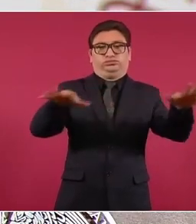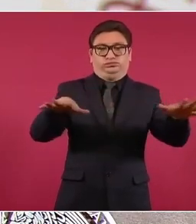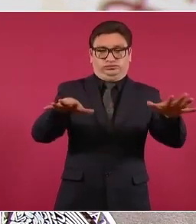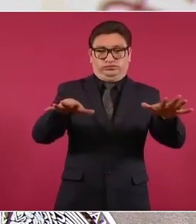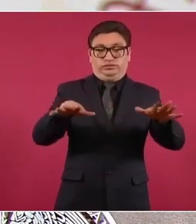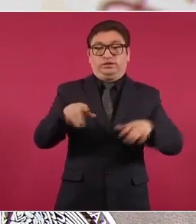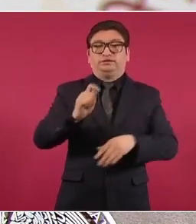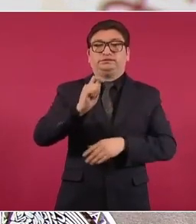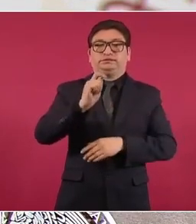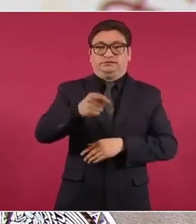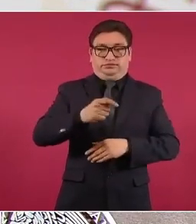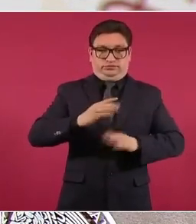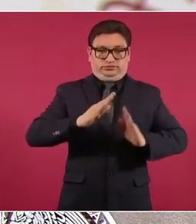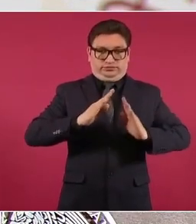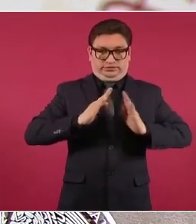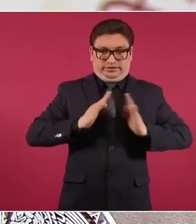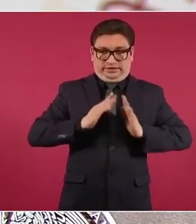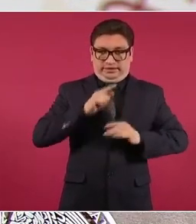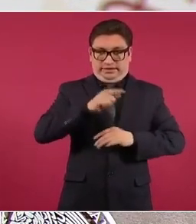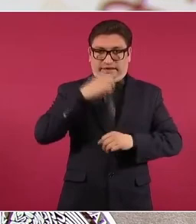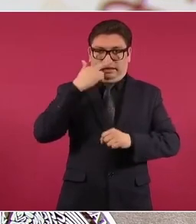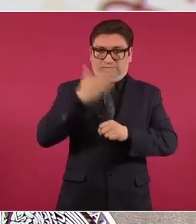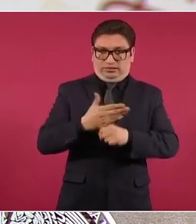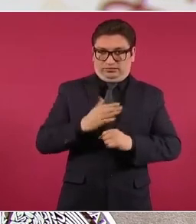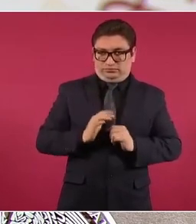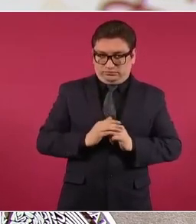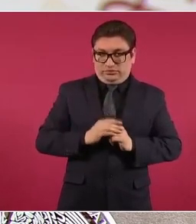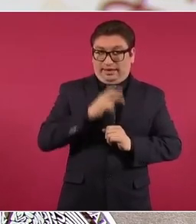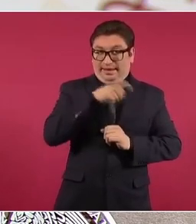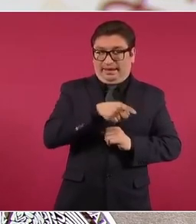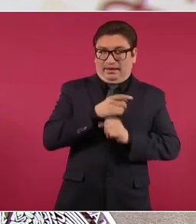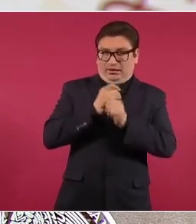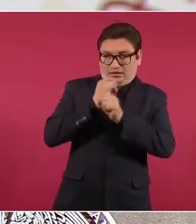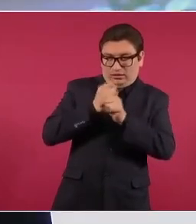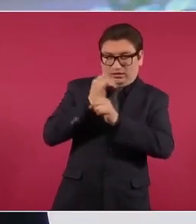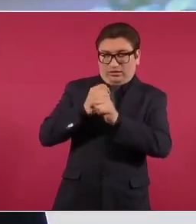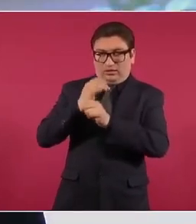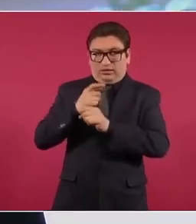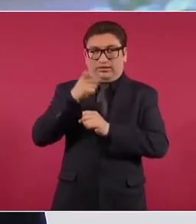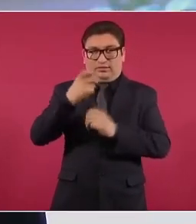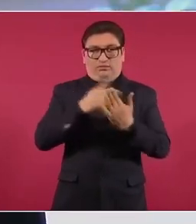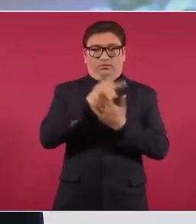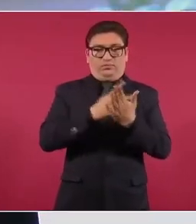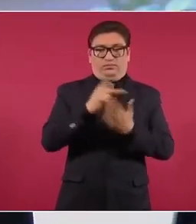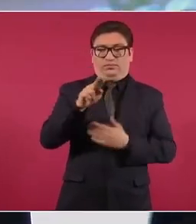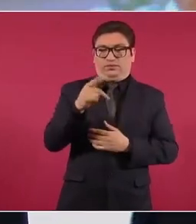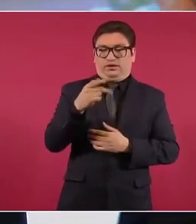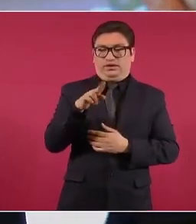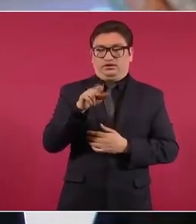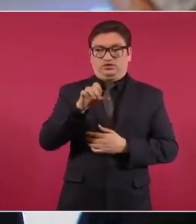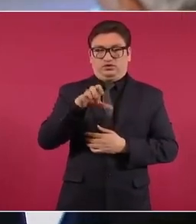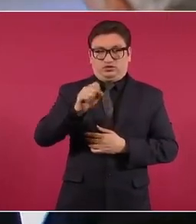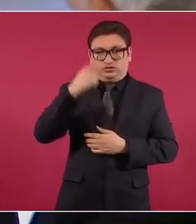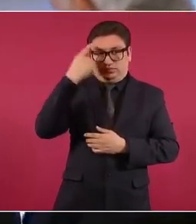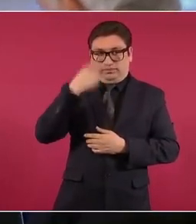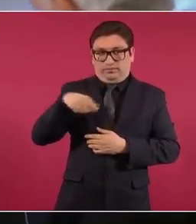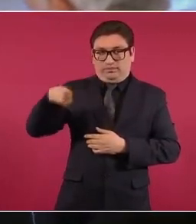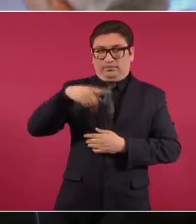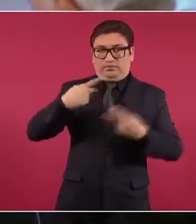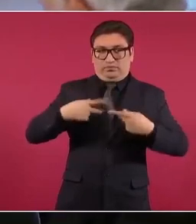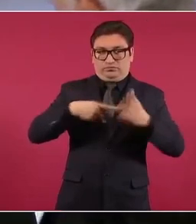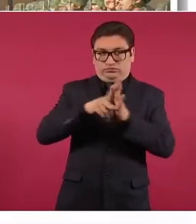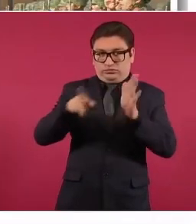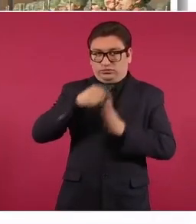de qué es el Ejército. El que espía con el programa Pegasus a periodistas y a defensores,